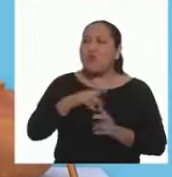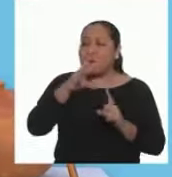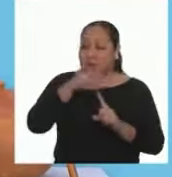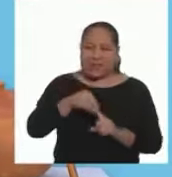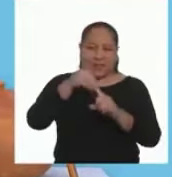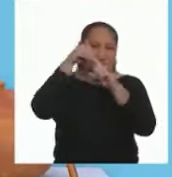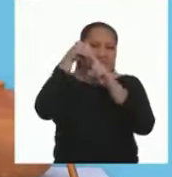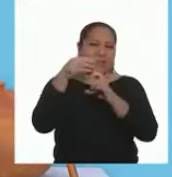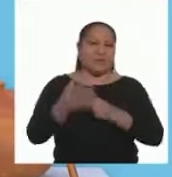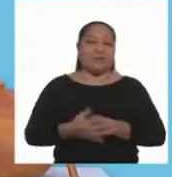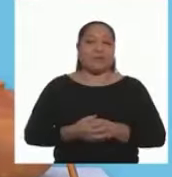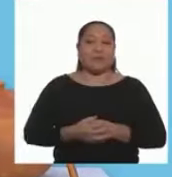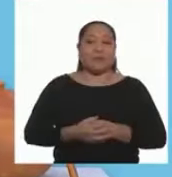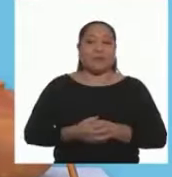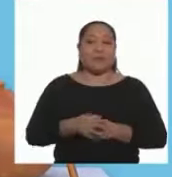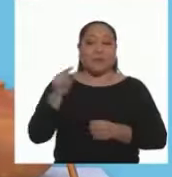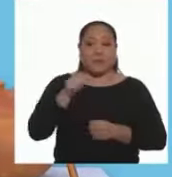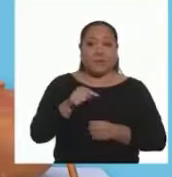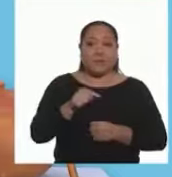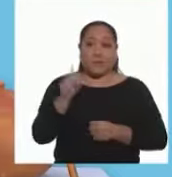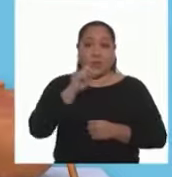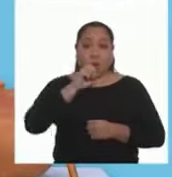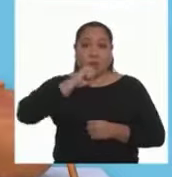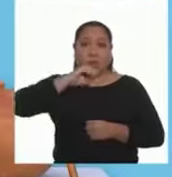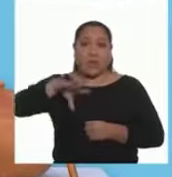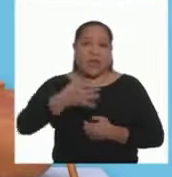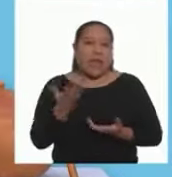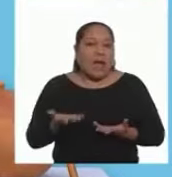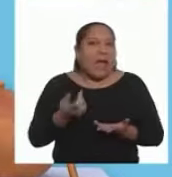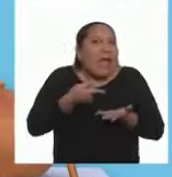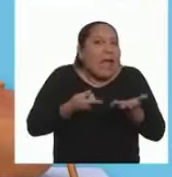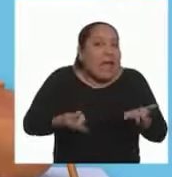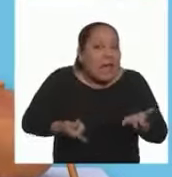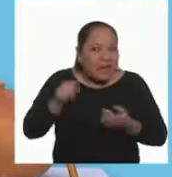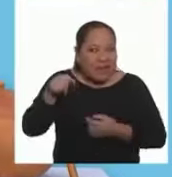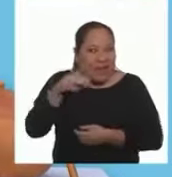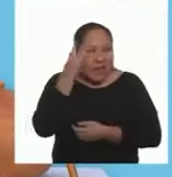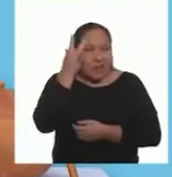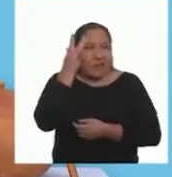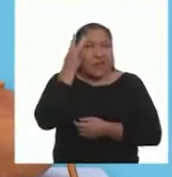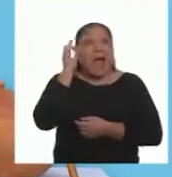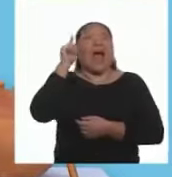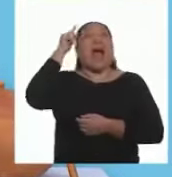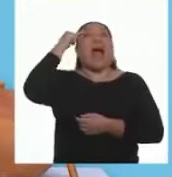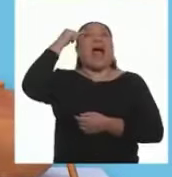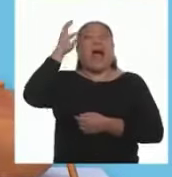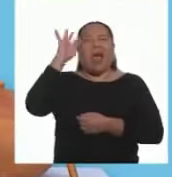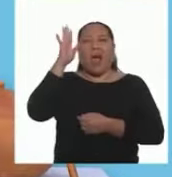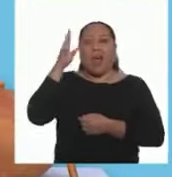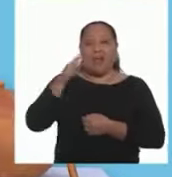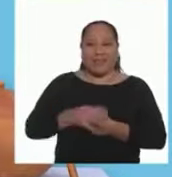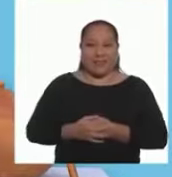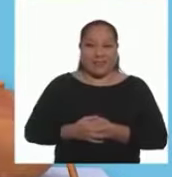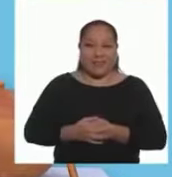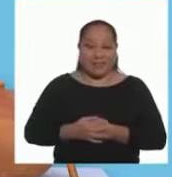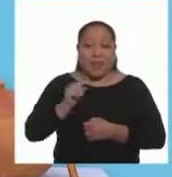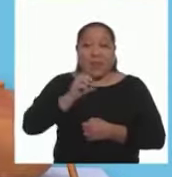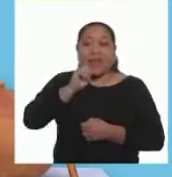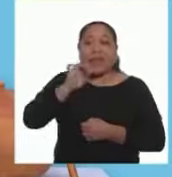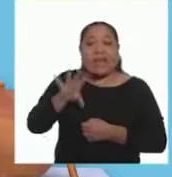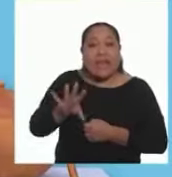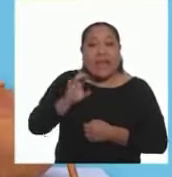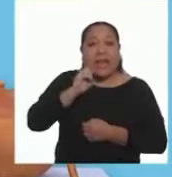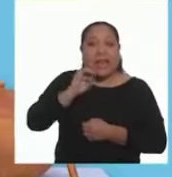algo muy dulce y especial Aún no le digan qué es para que pueda adivinarlo después